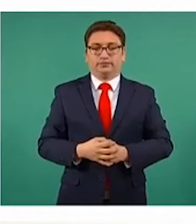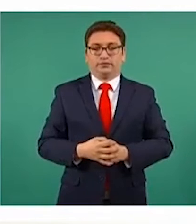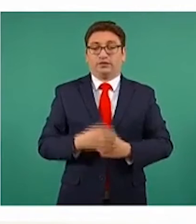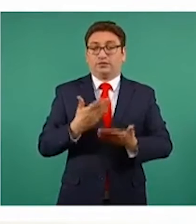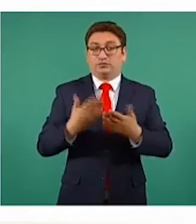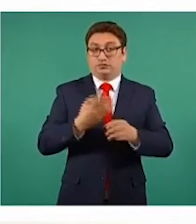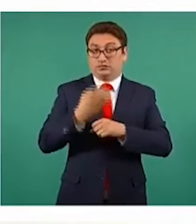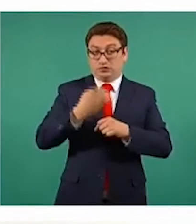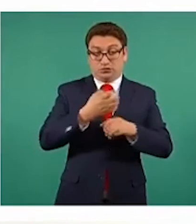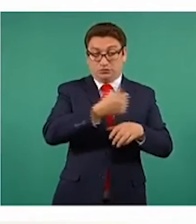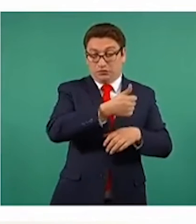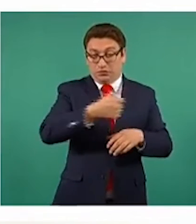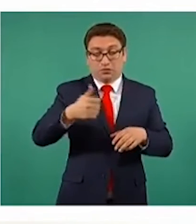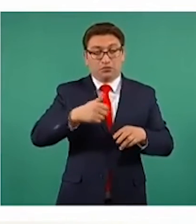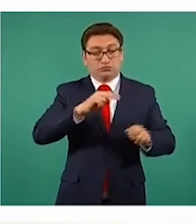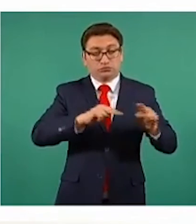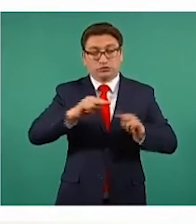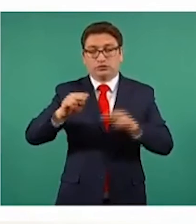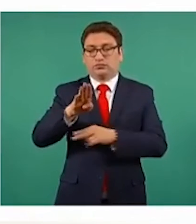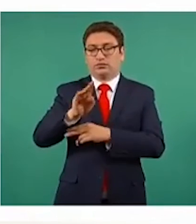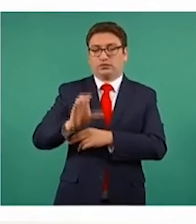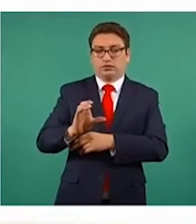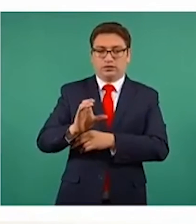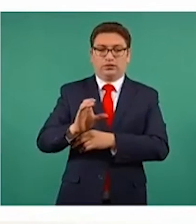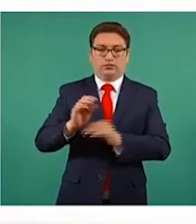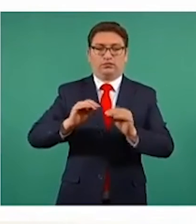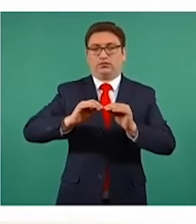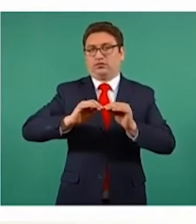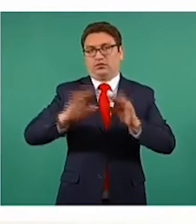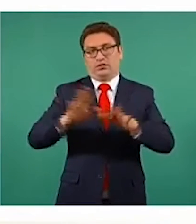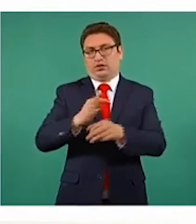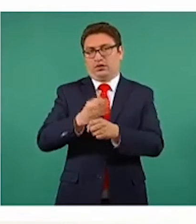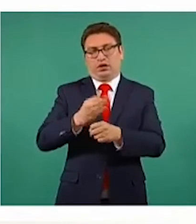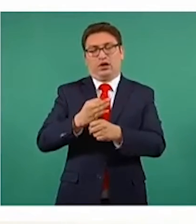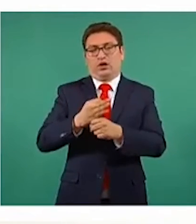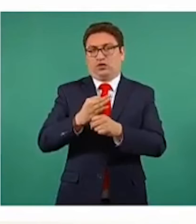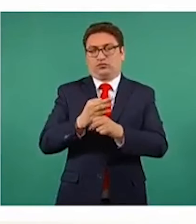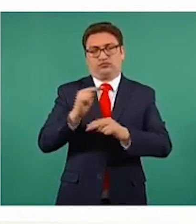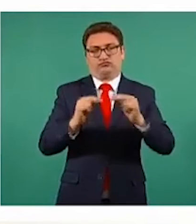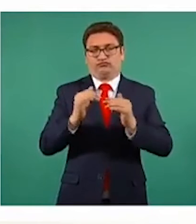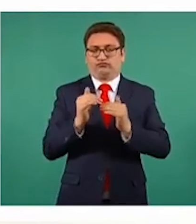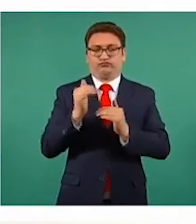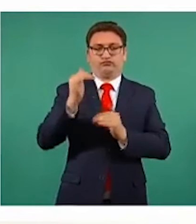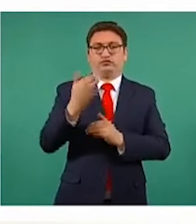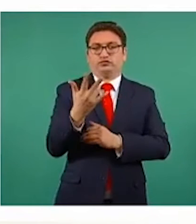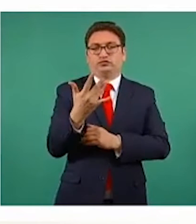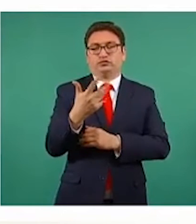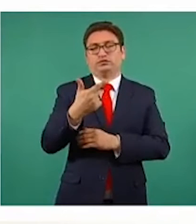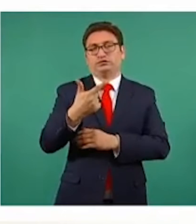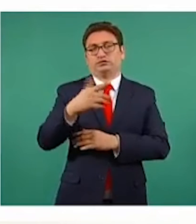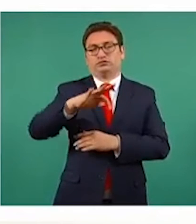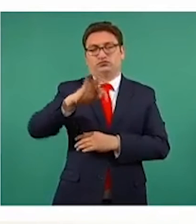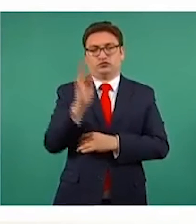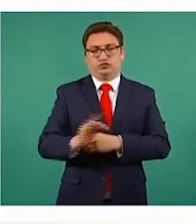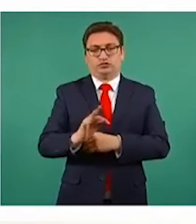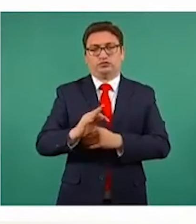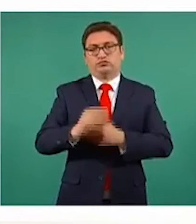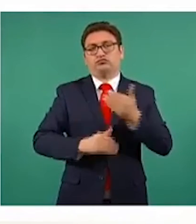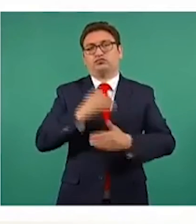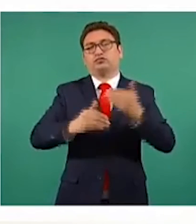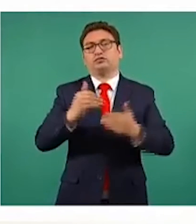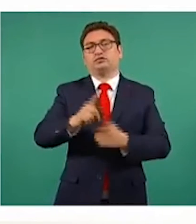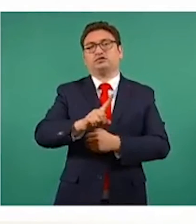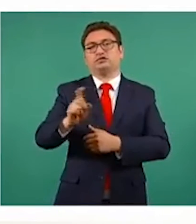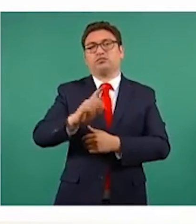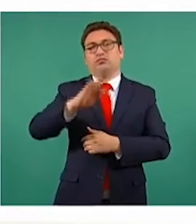por entidad federativa, es notorio que Baja California tiene ahorita la mayor cobertura, 57 por ciento, y llegaremos al 100